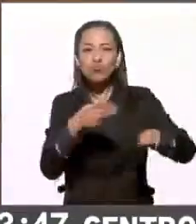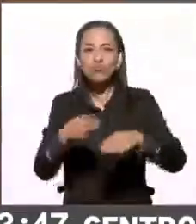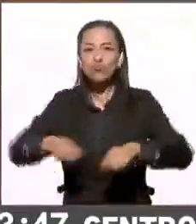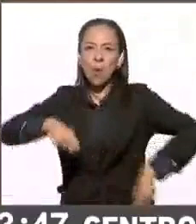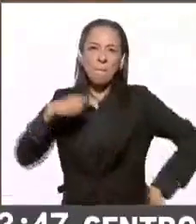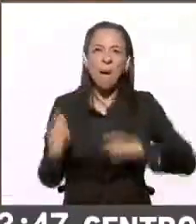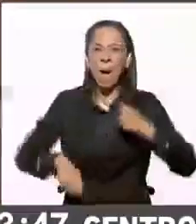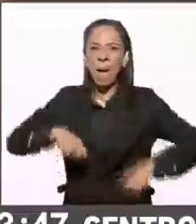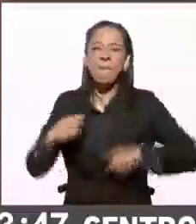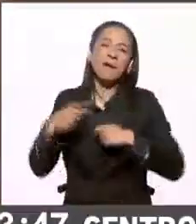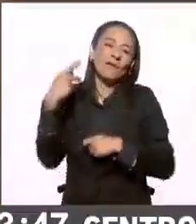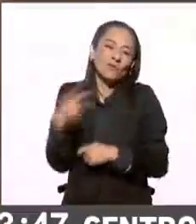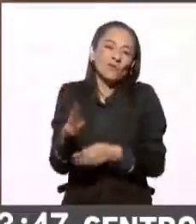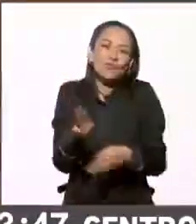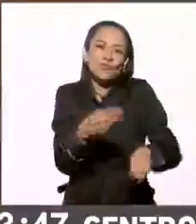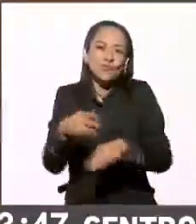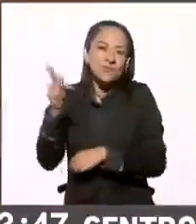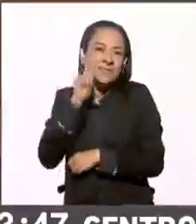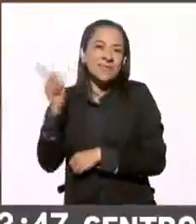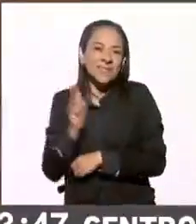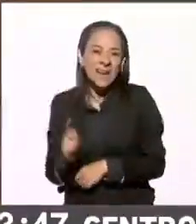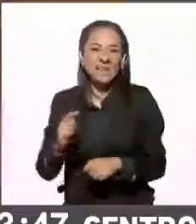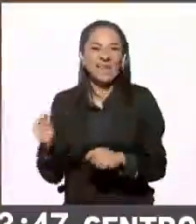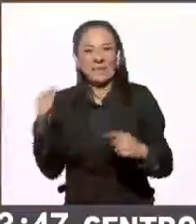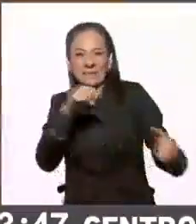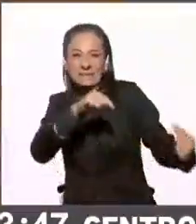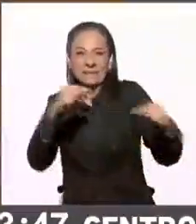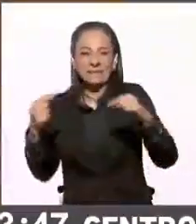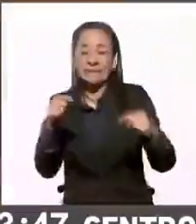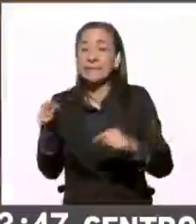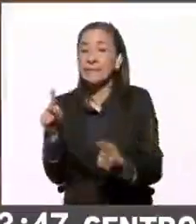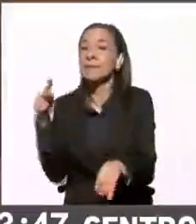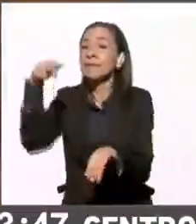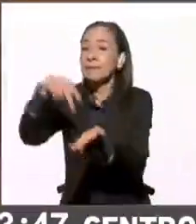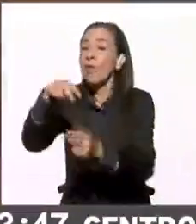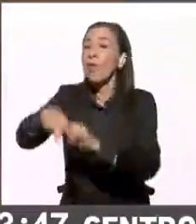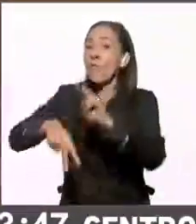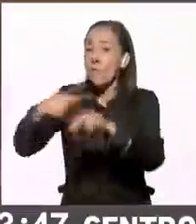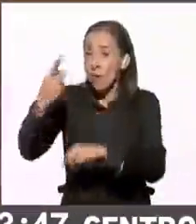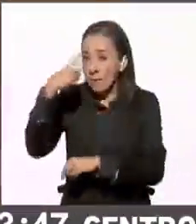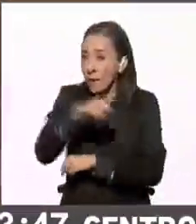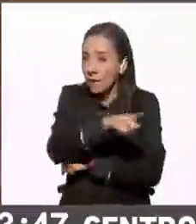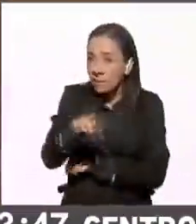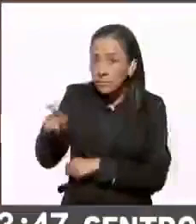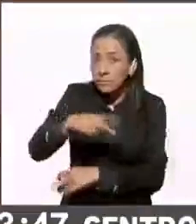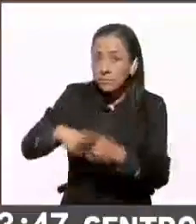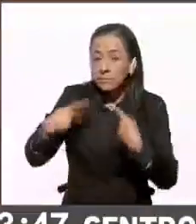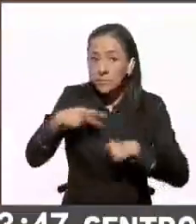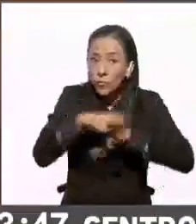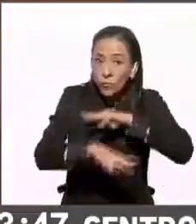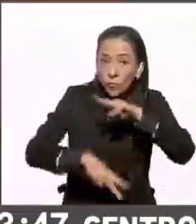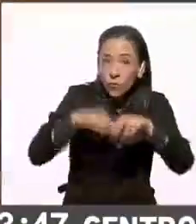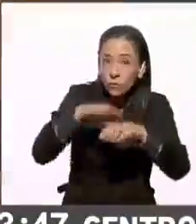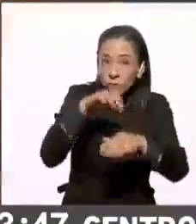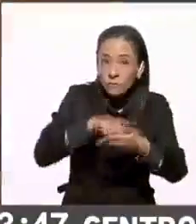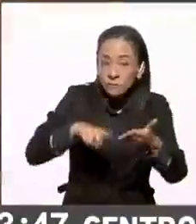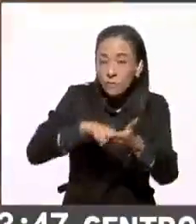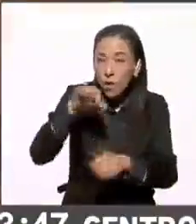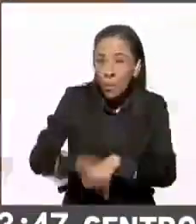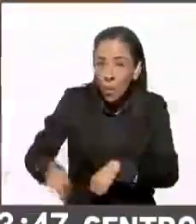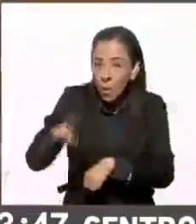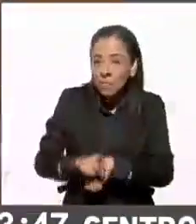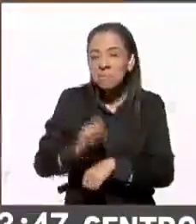la marcha de Zacatecas, pues él llegó también para agradecer a todos el que hayan participado en esta jornada electoral